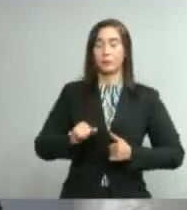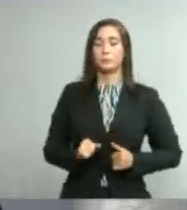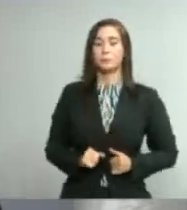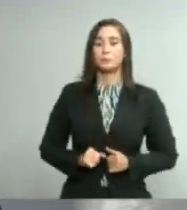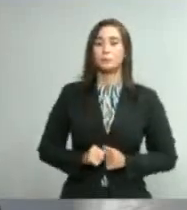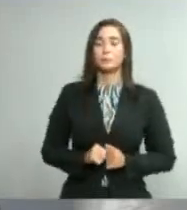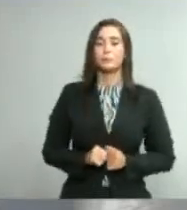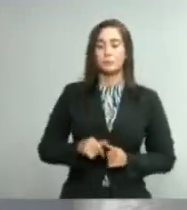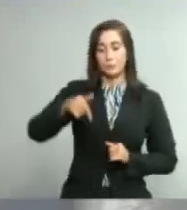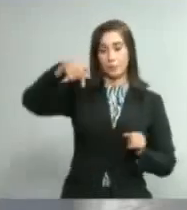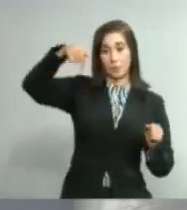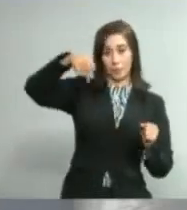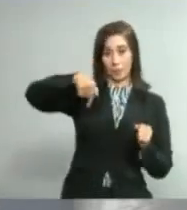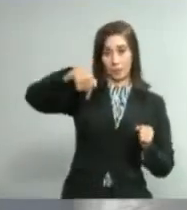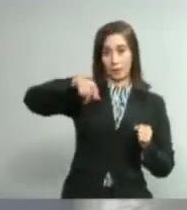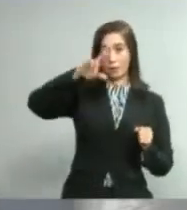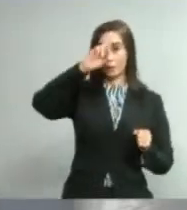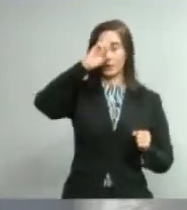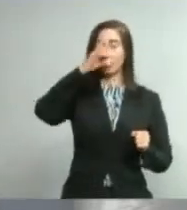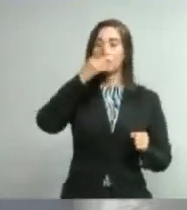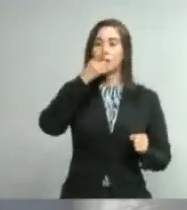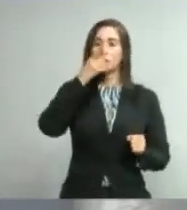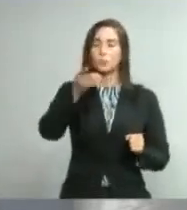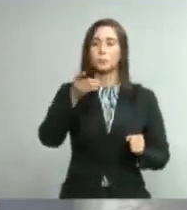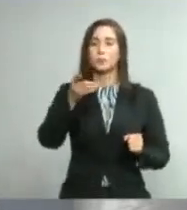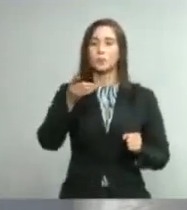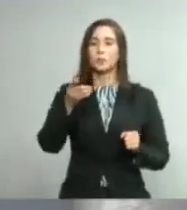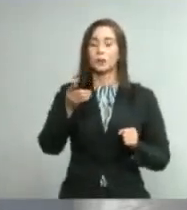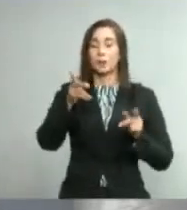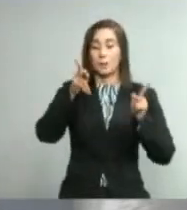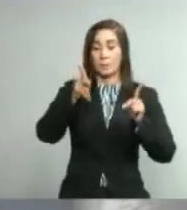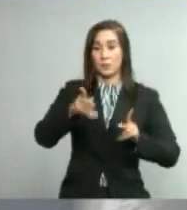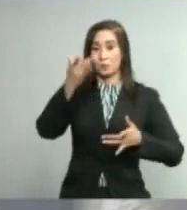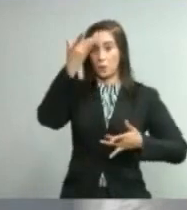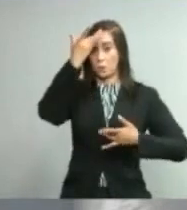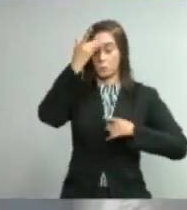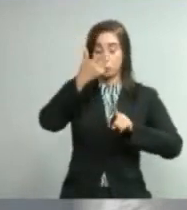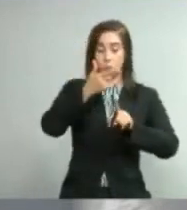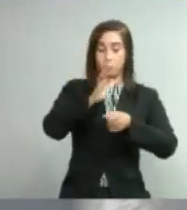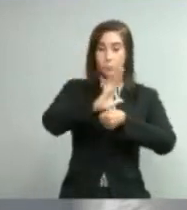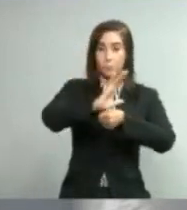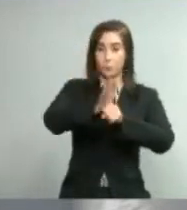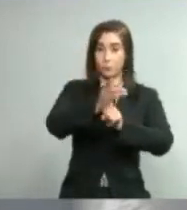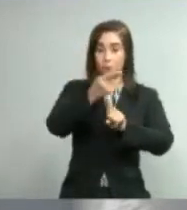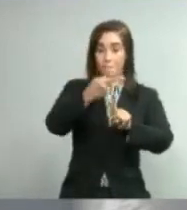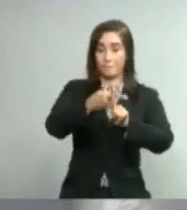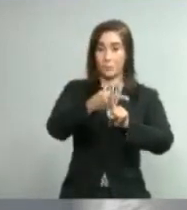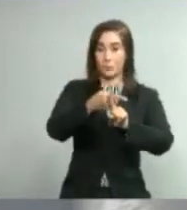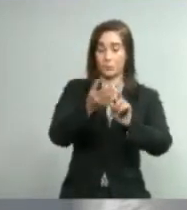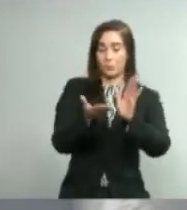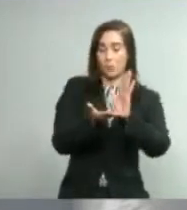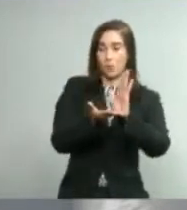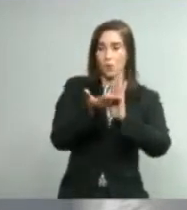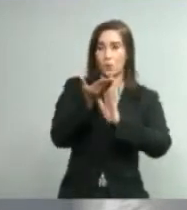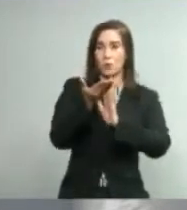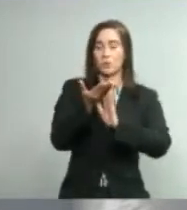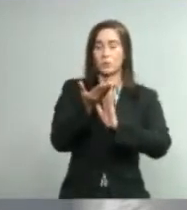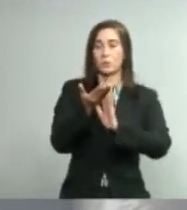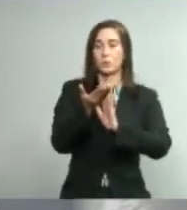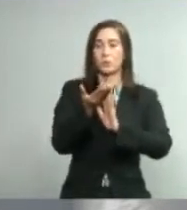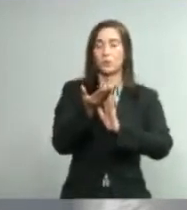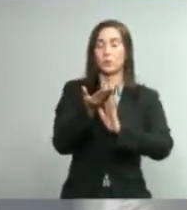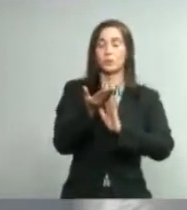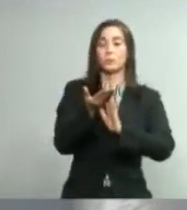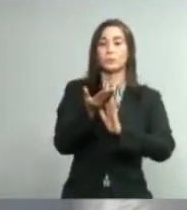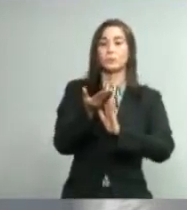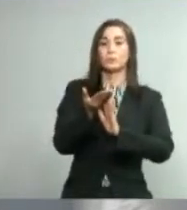En la República Dominicana, el número de casos confirmados ascendió al corte